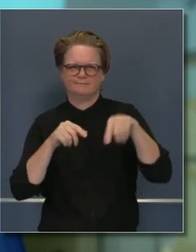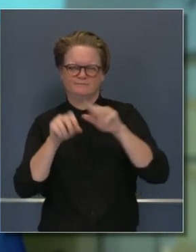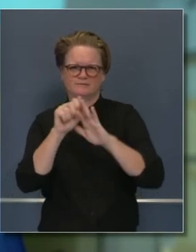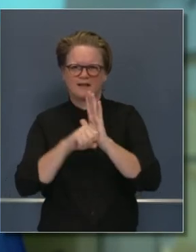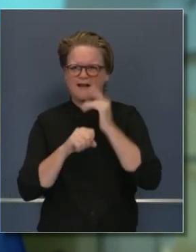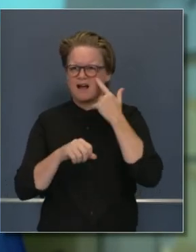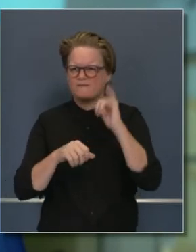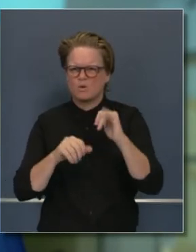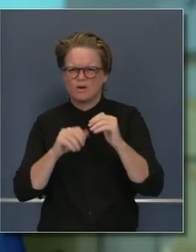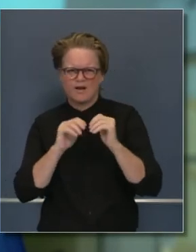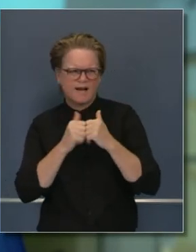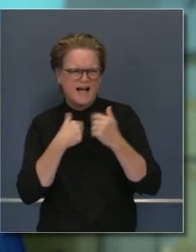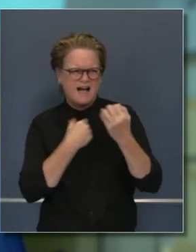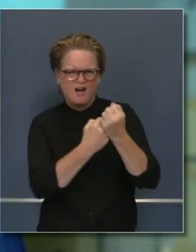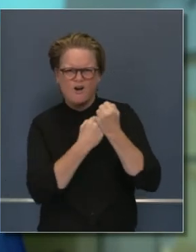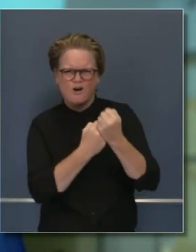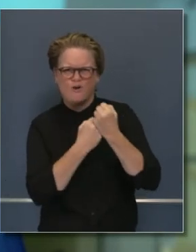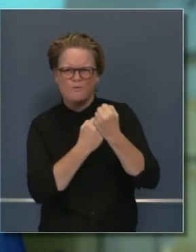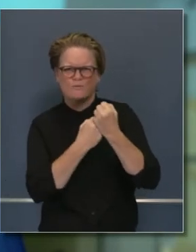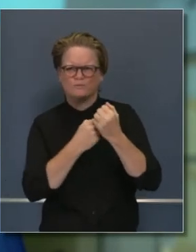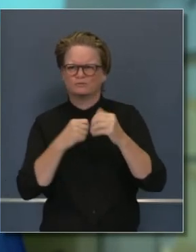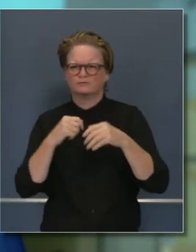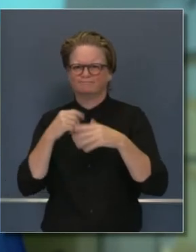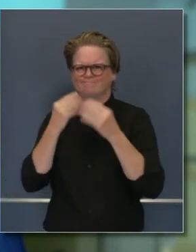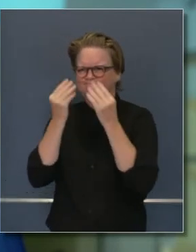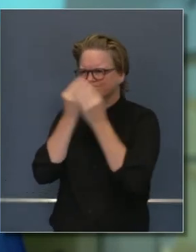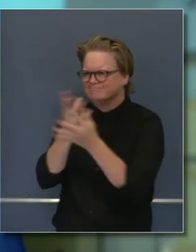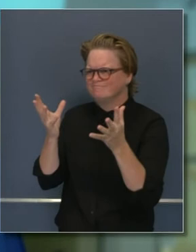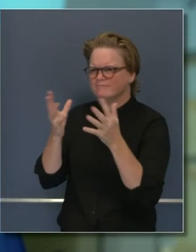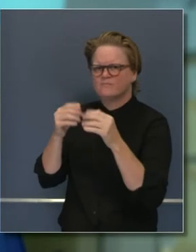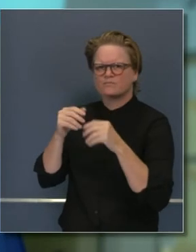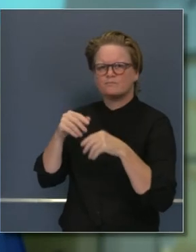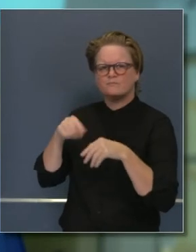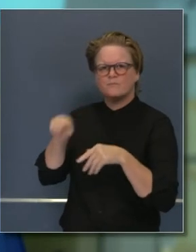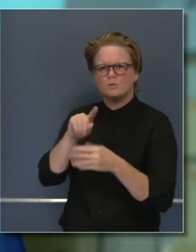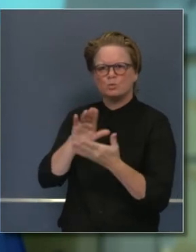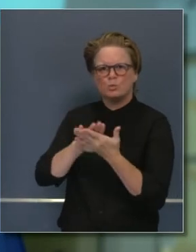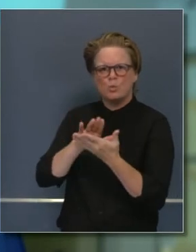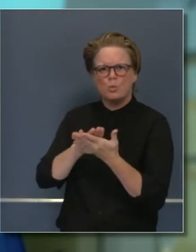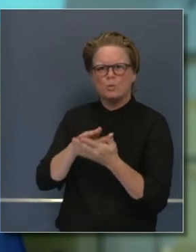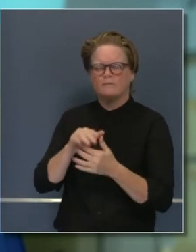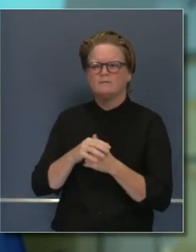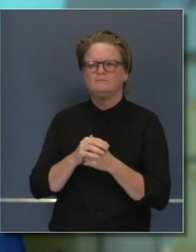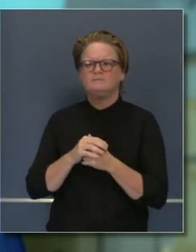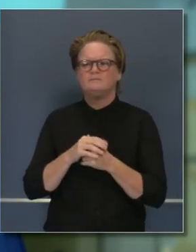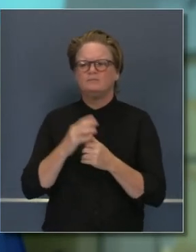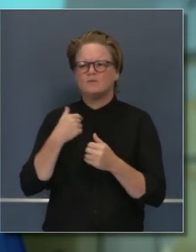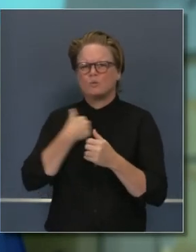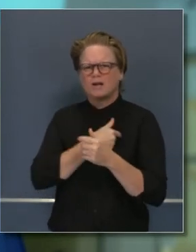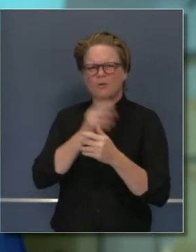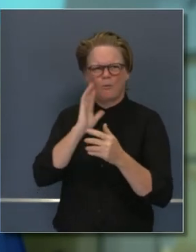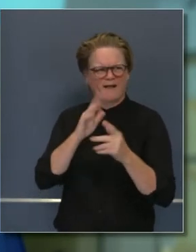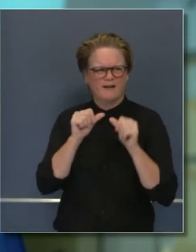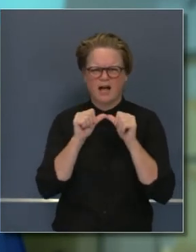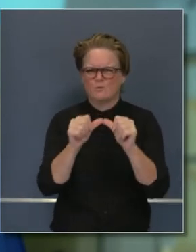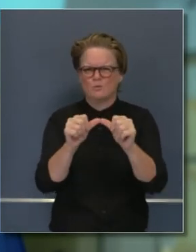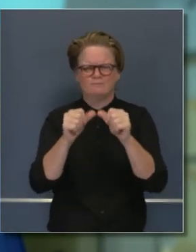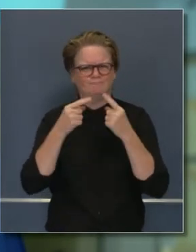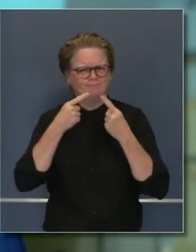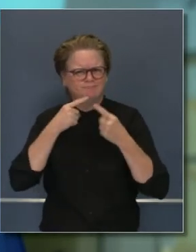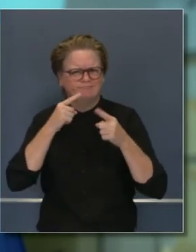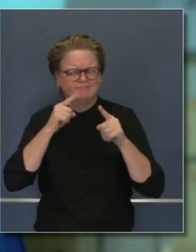todos una sola voz. Estamos muy cerca de estar a hacerlo en las últimas dos semanas. Seguimos